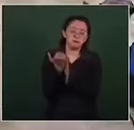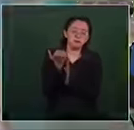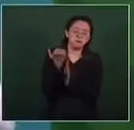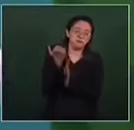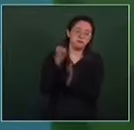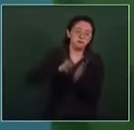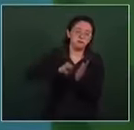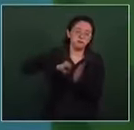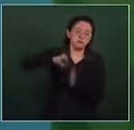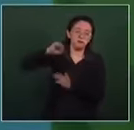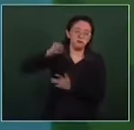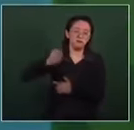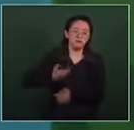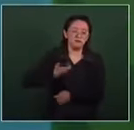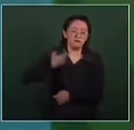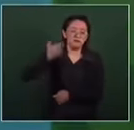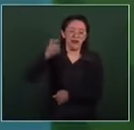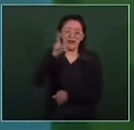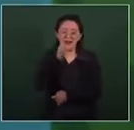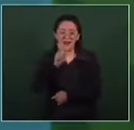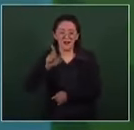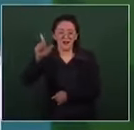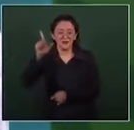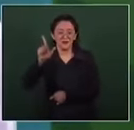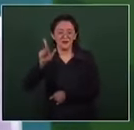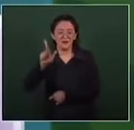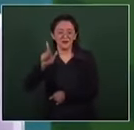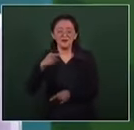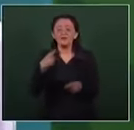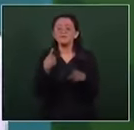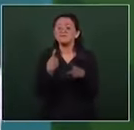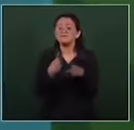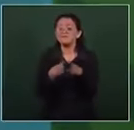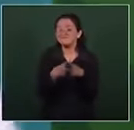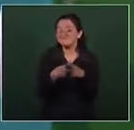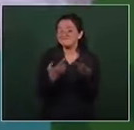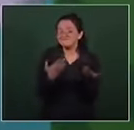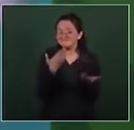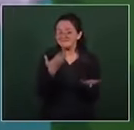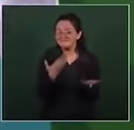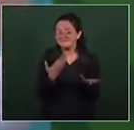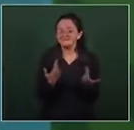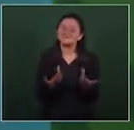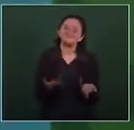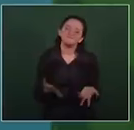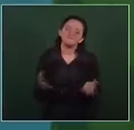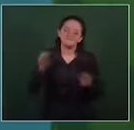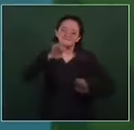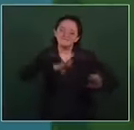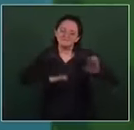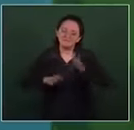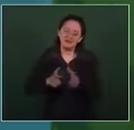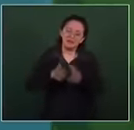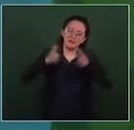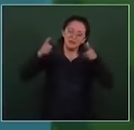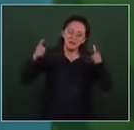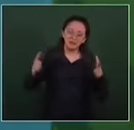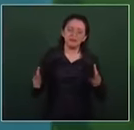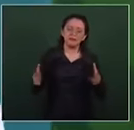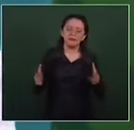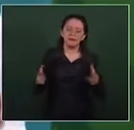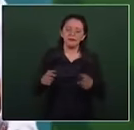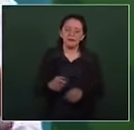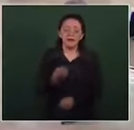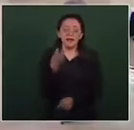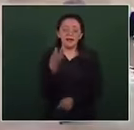luz en el periodo neoliberal. ¿Quiénes se beneficiaron? Las grandes corporaciones, porque esos